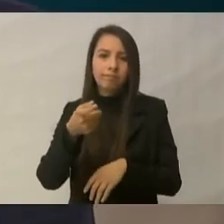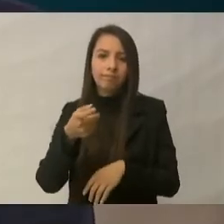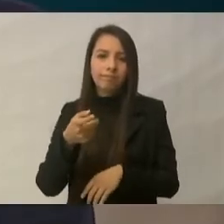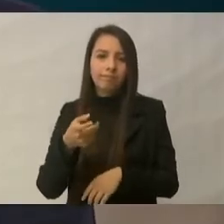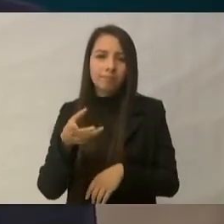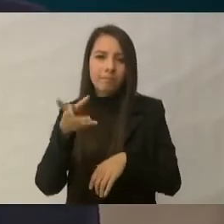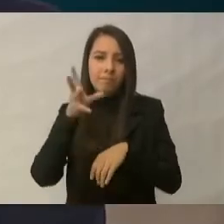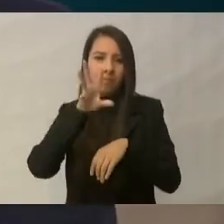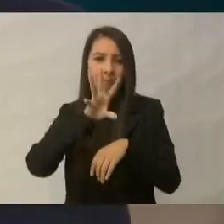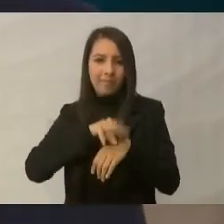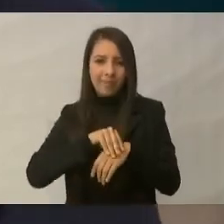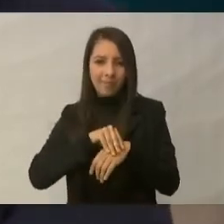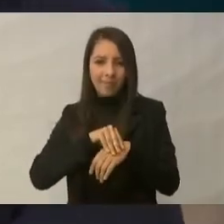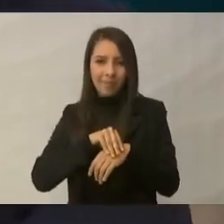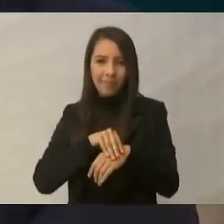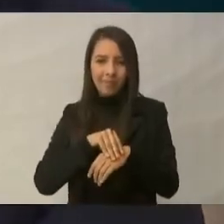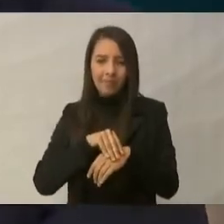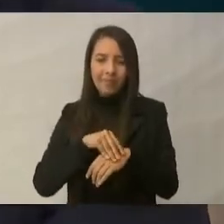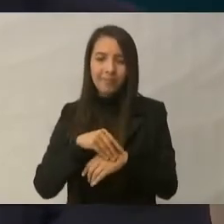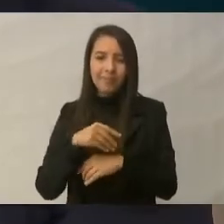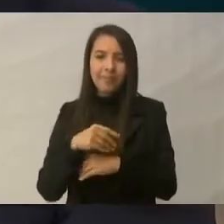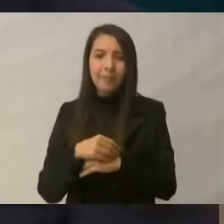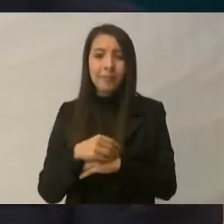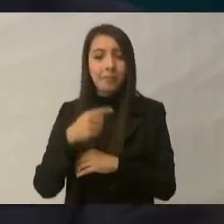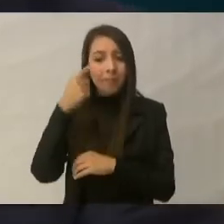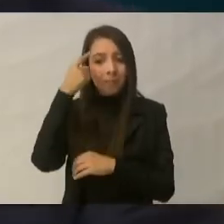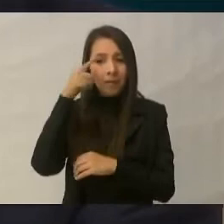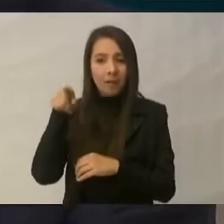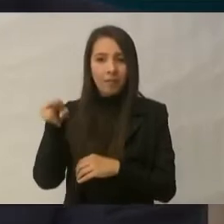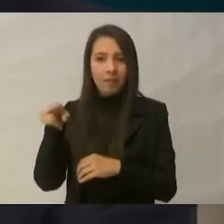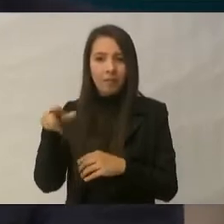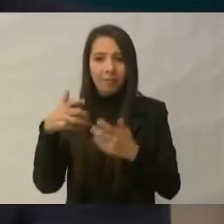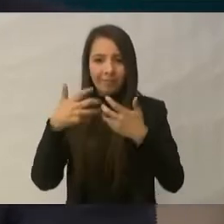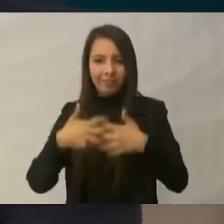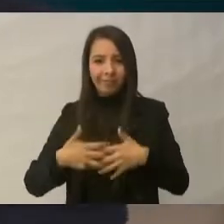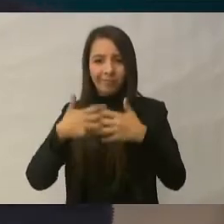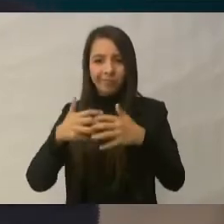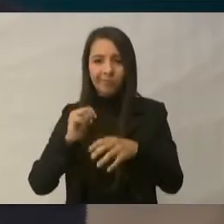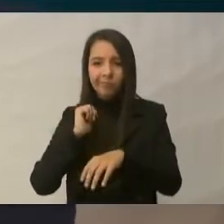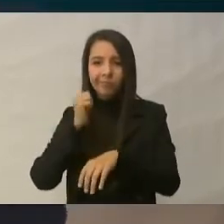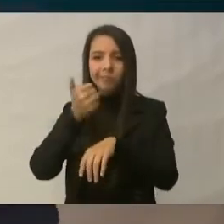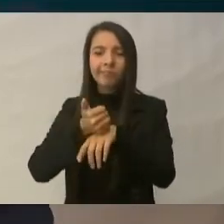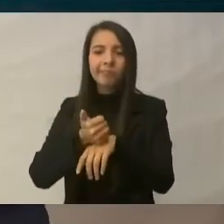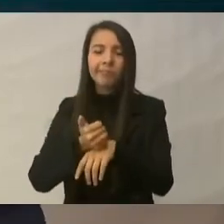el permiso para que esta planta operara.